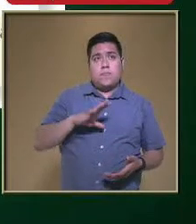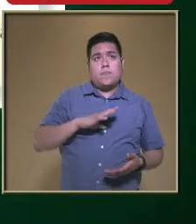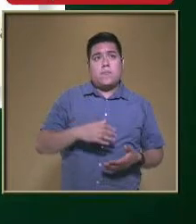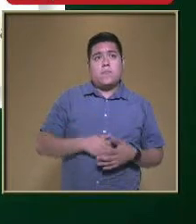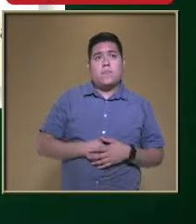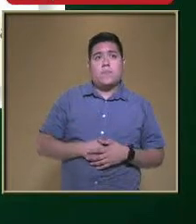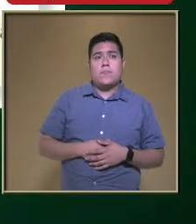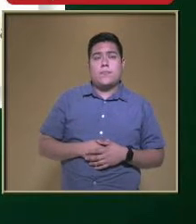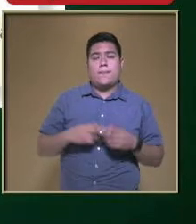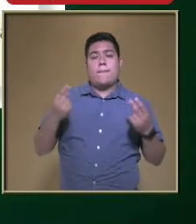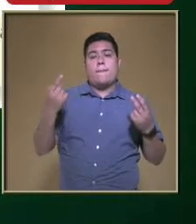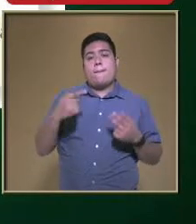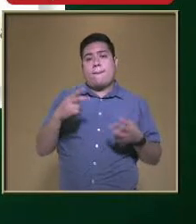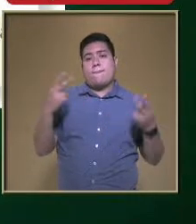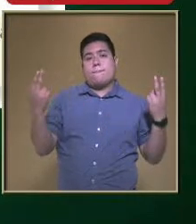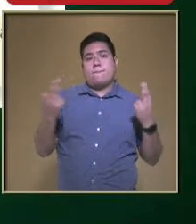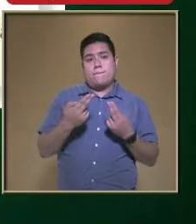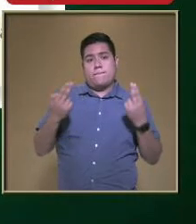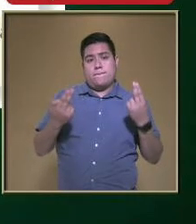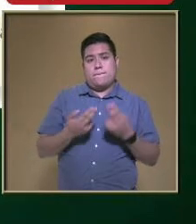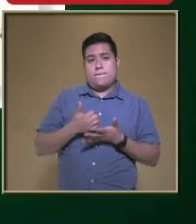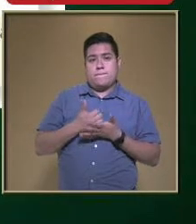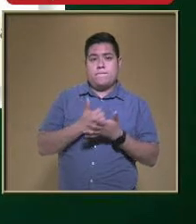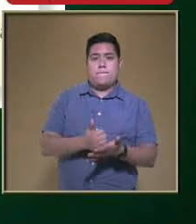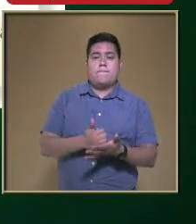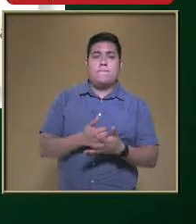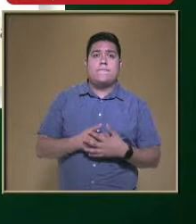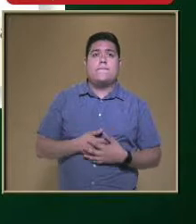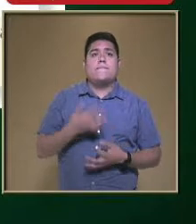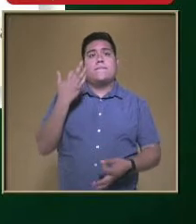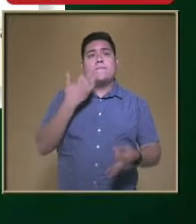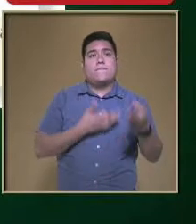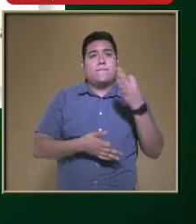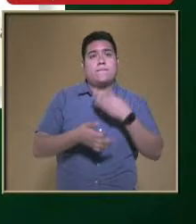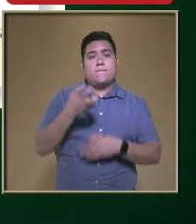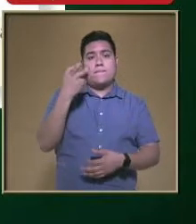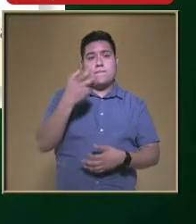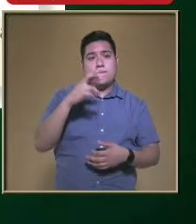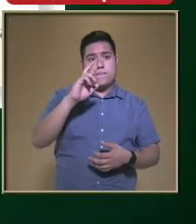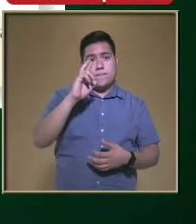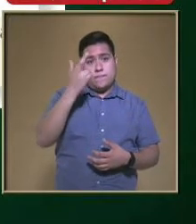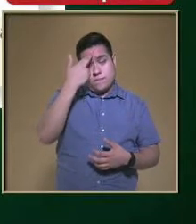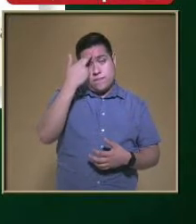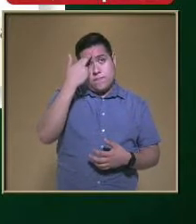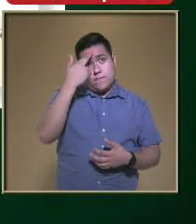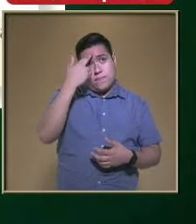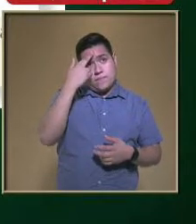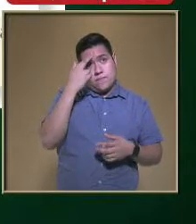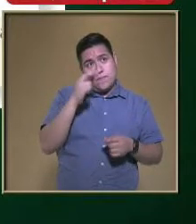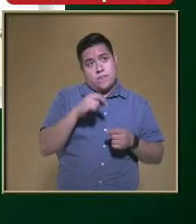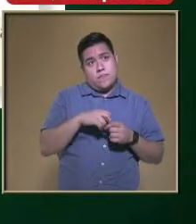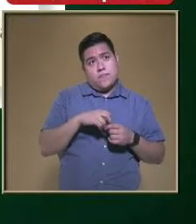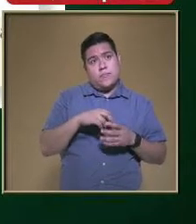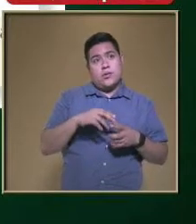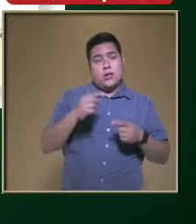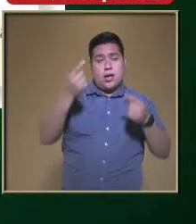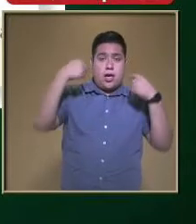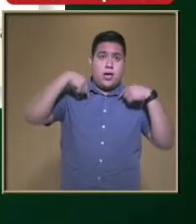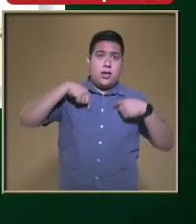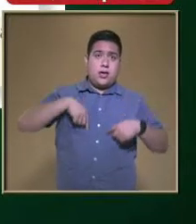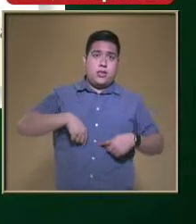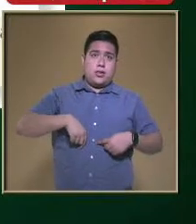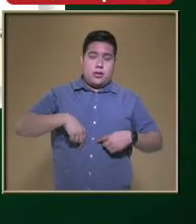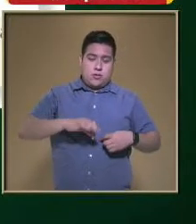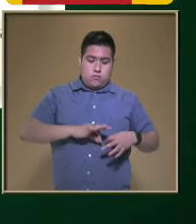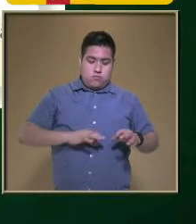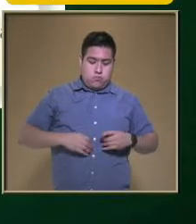Requerimos Y para qué sirven Todo esto Recuerda La imagen nos dice Que entran Y se descomponen En el